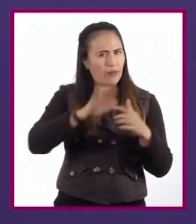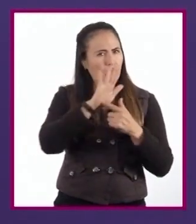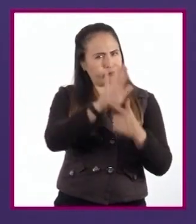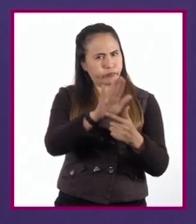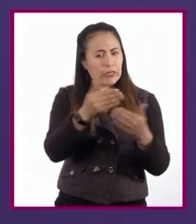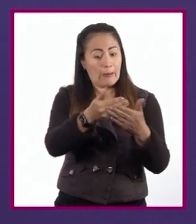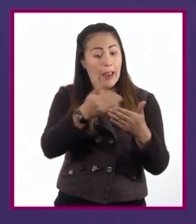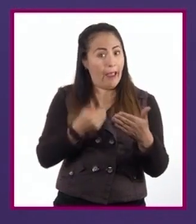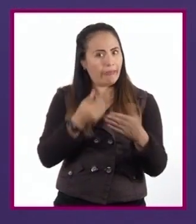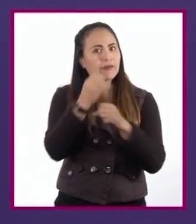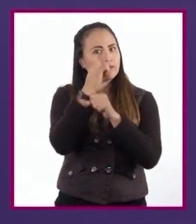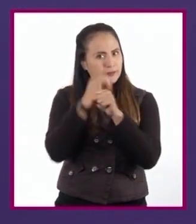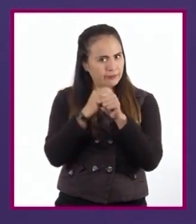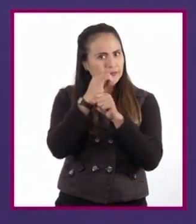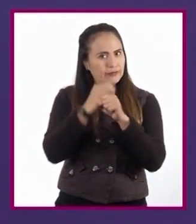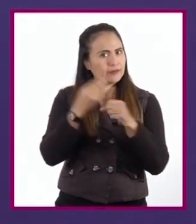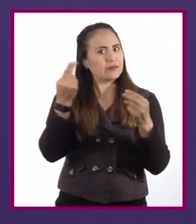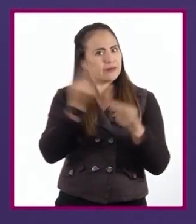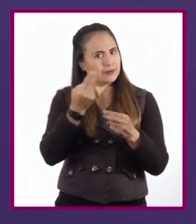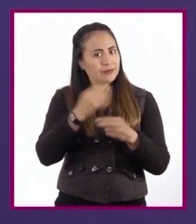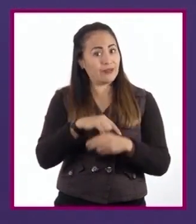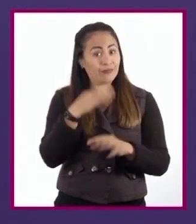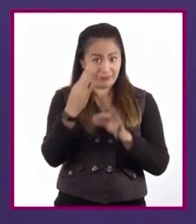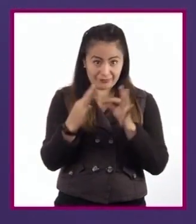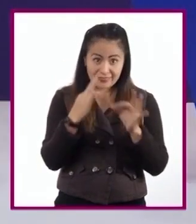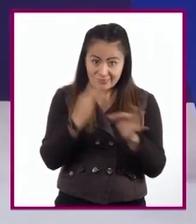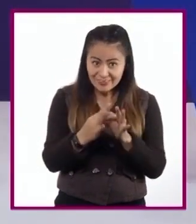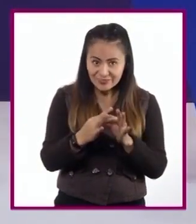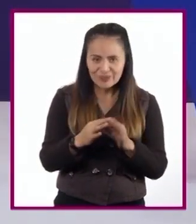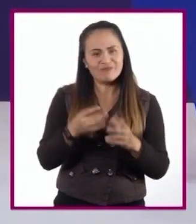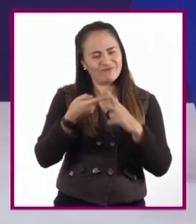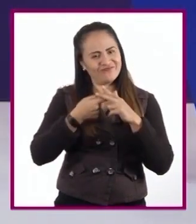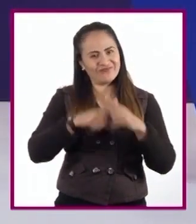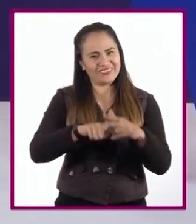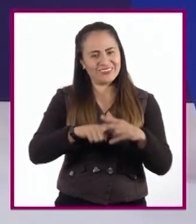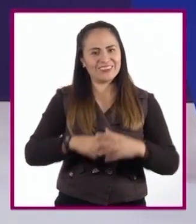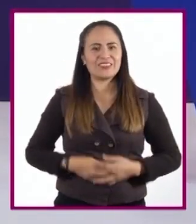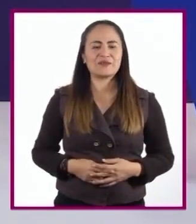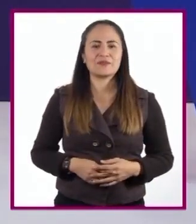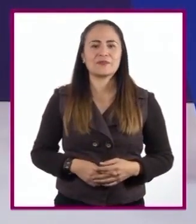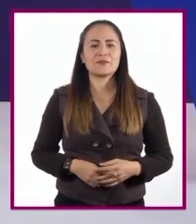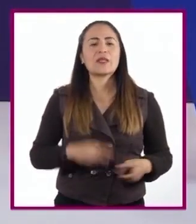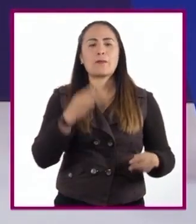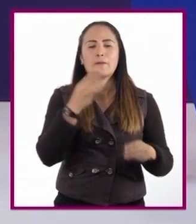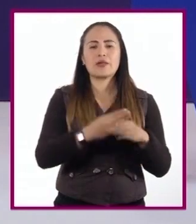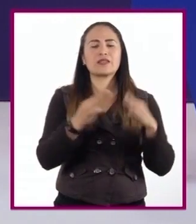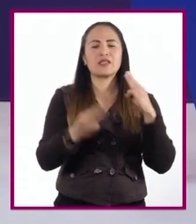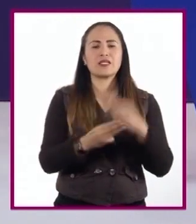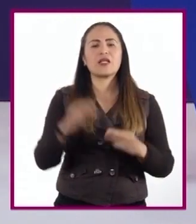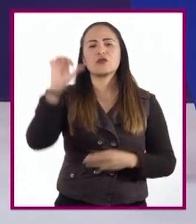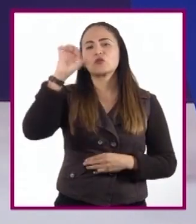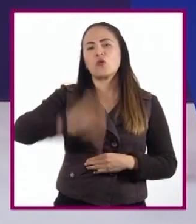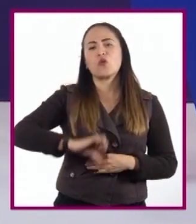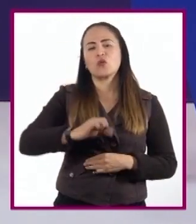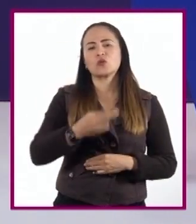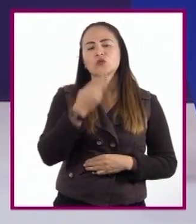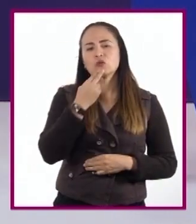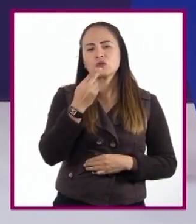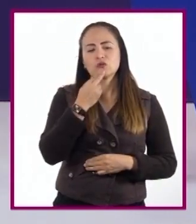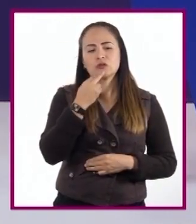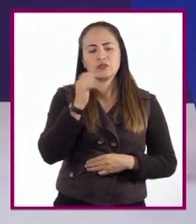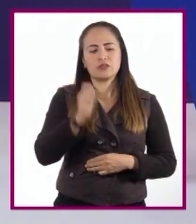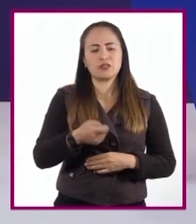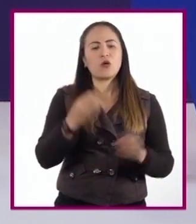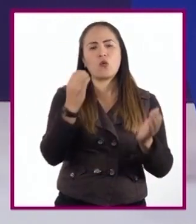previamente investigada. ¿Todo listo? Aquí vamos. Los materiales que vamos a necesitar para esta sesión